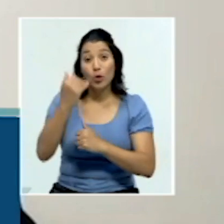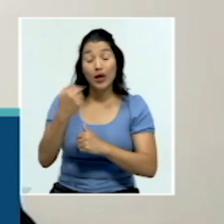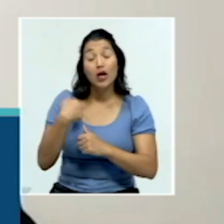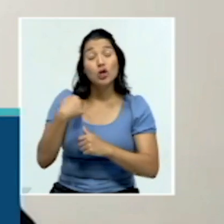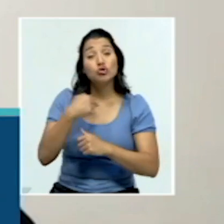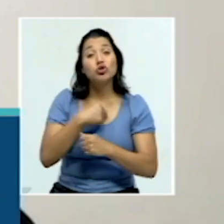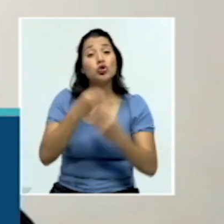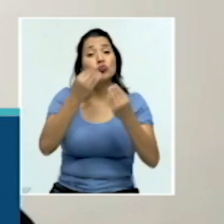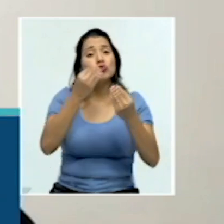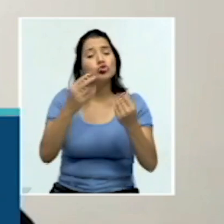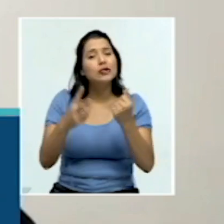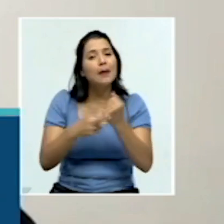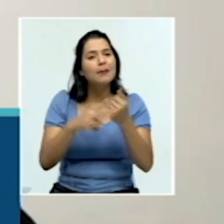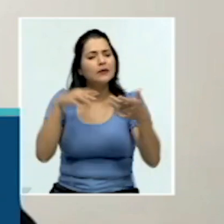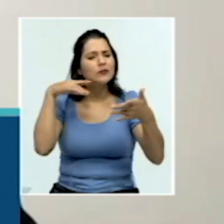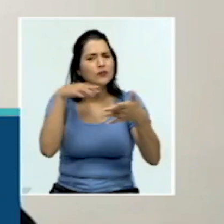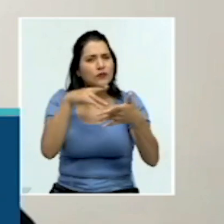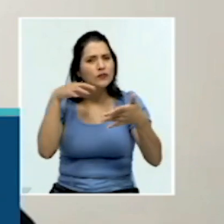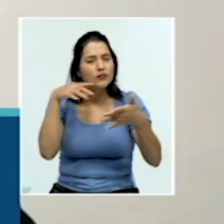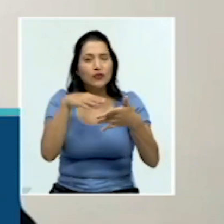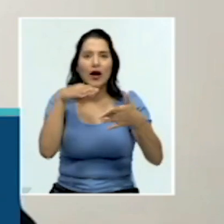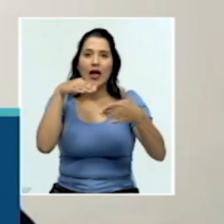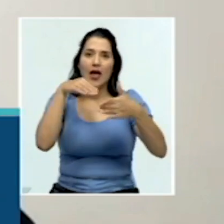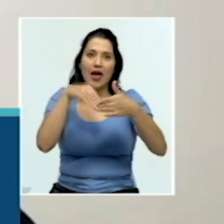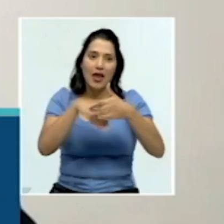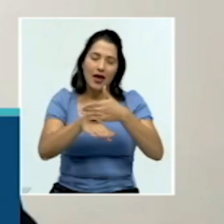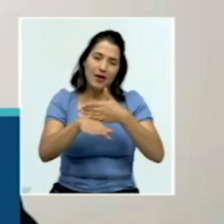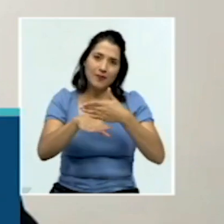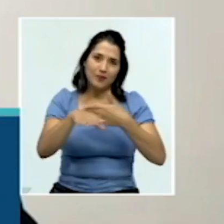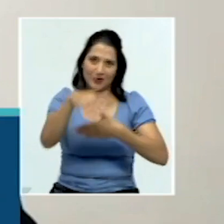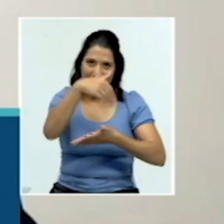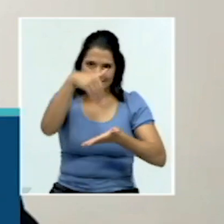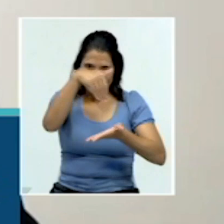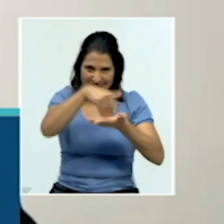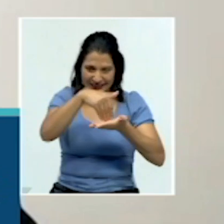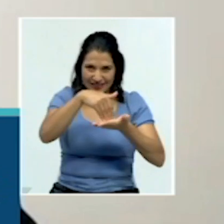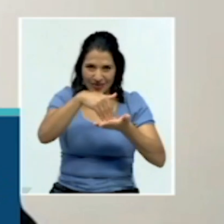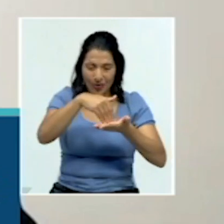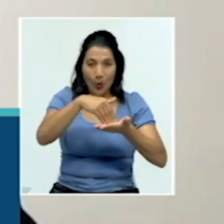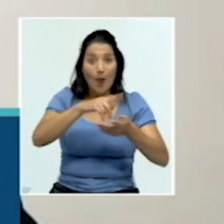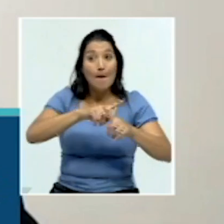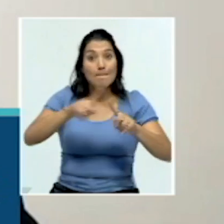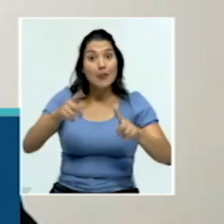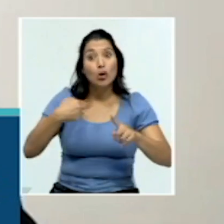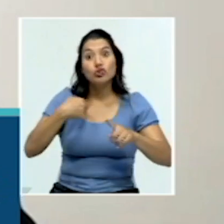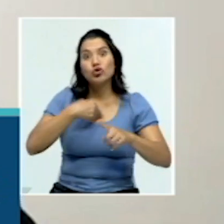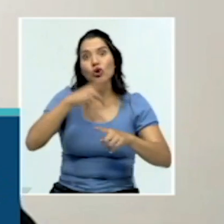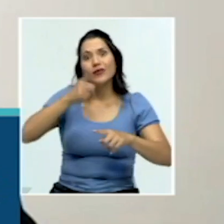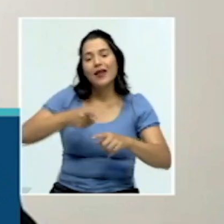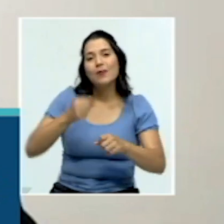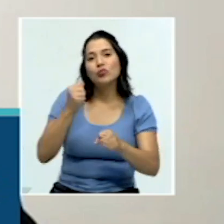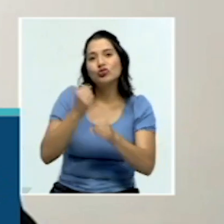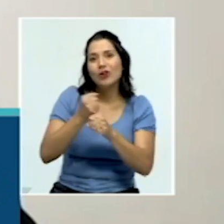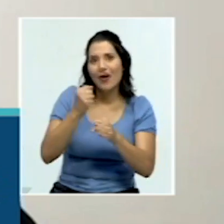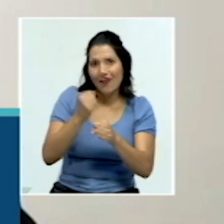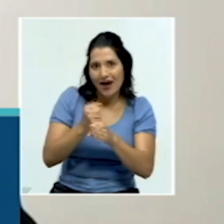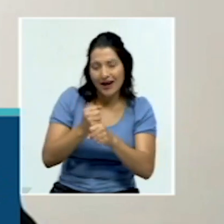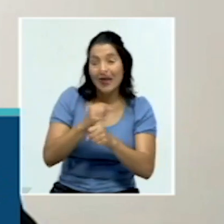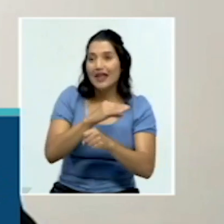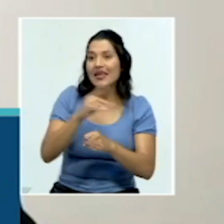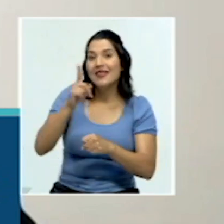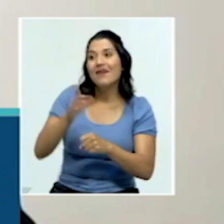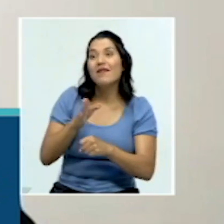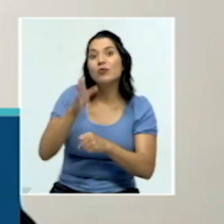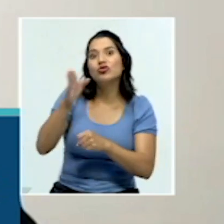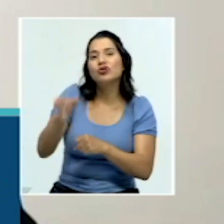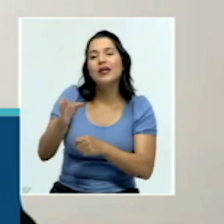veces como médicos en áreas centrales, en áreas urbanas, pero nos toca hacer trabajo y obviamente ir a EVAIS, a equipos de atención